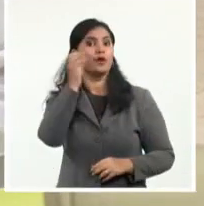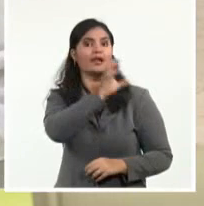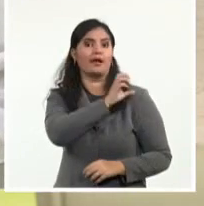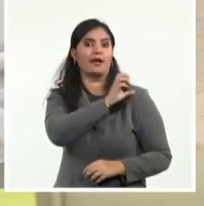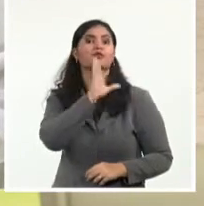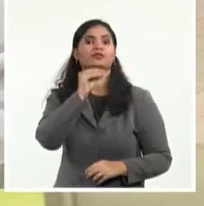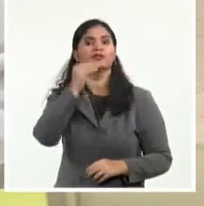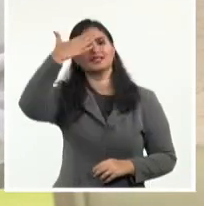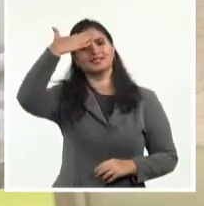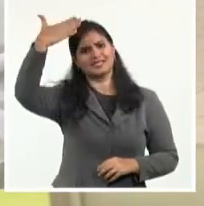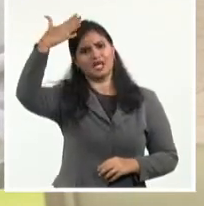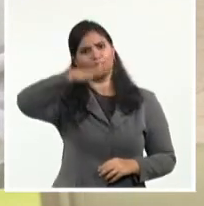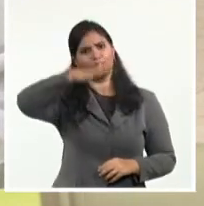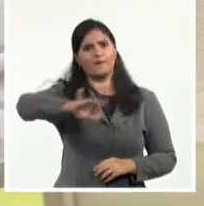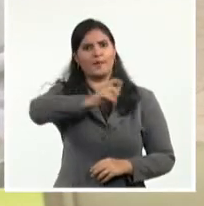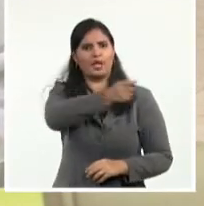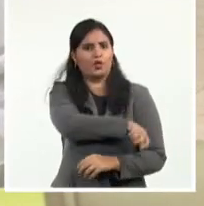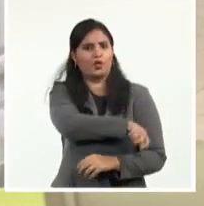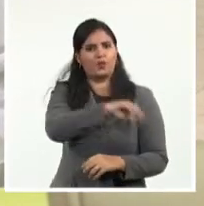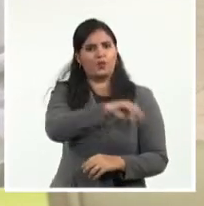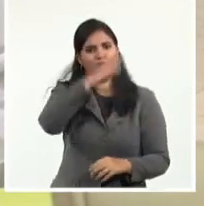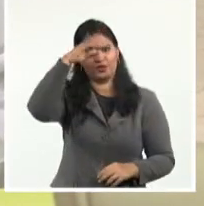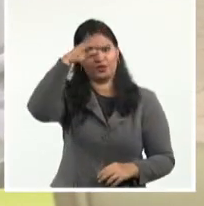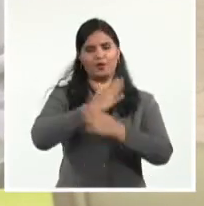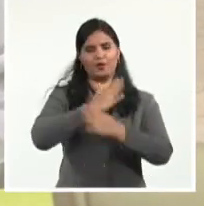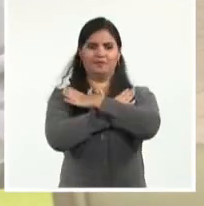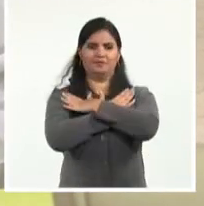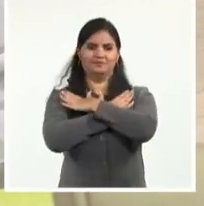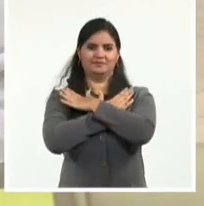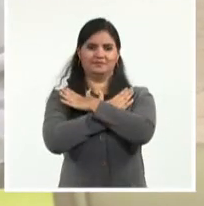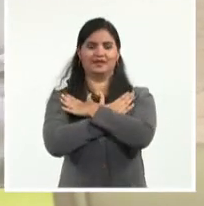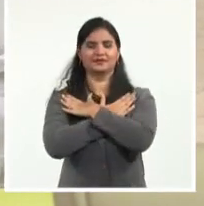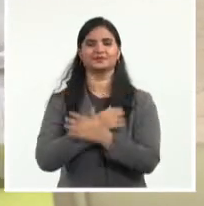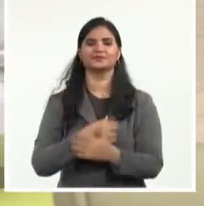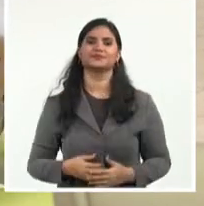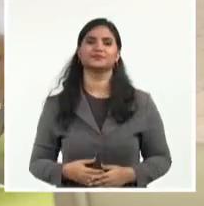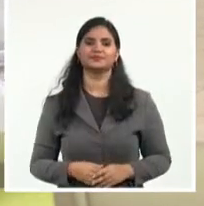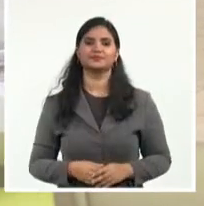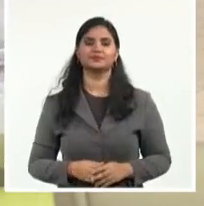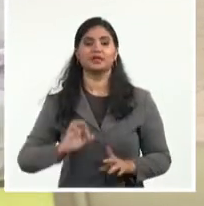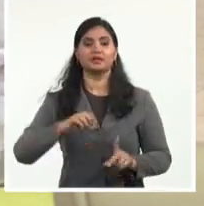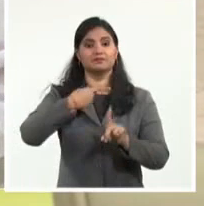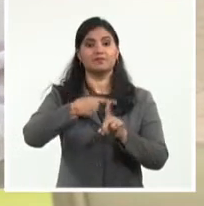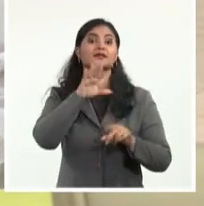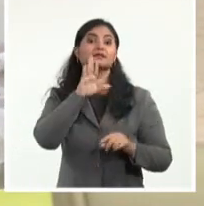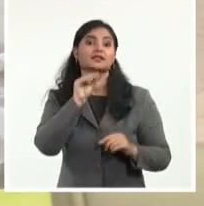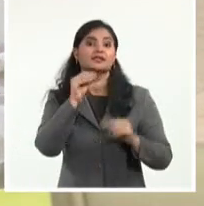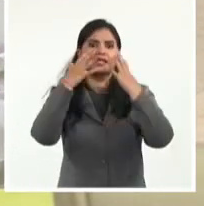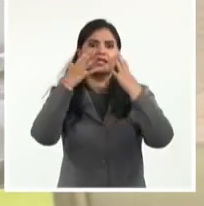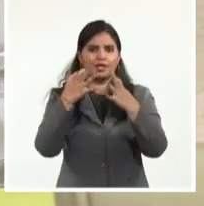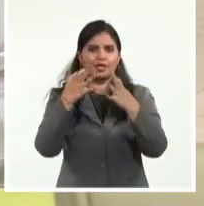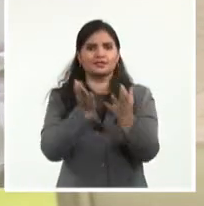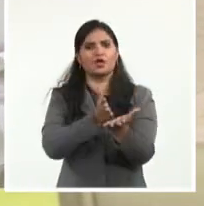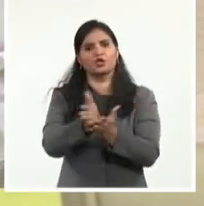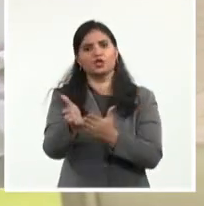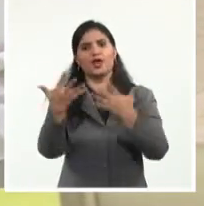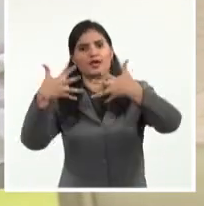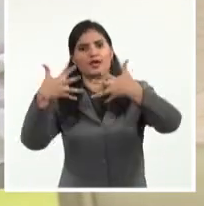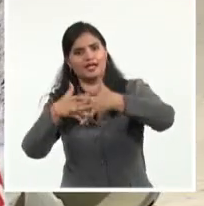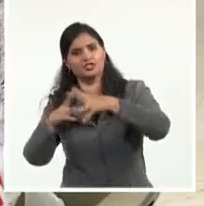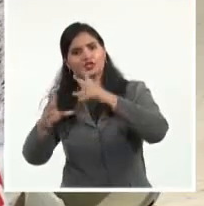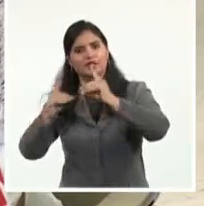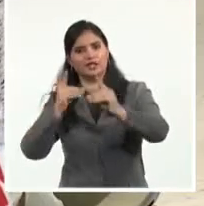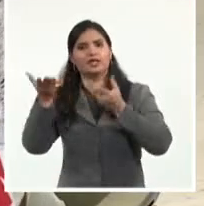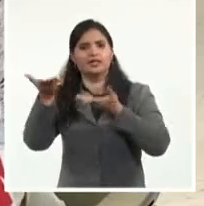pueblo panameño y afirmó traer un mensaje de hermandad, además de ratificar la importancia que conceden a las relaciones con Cuba